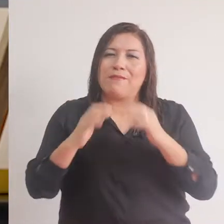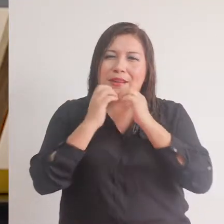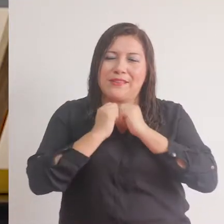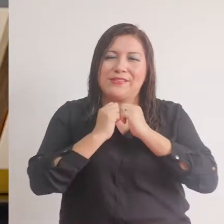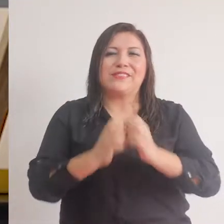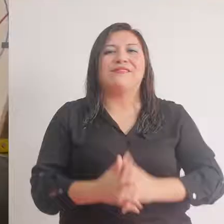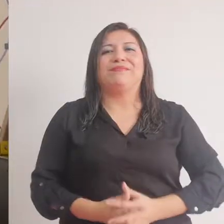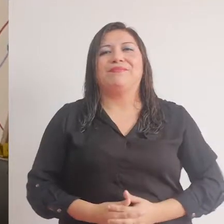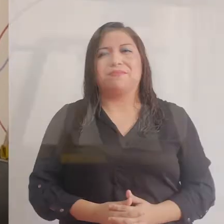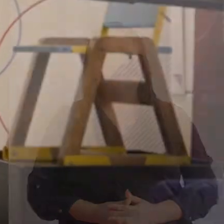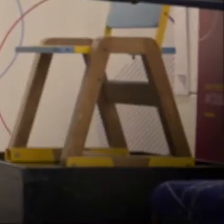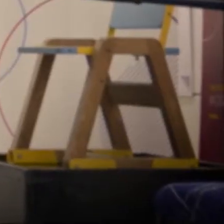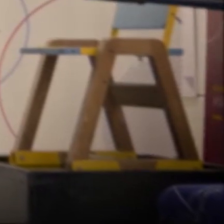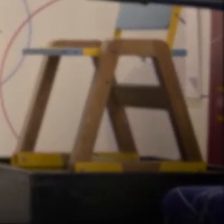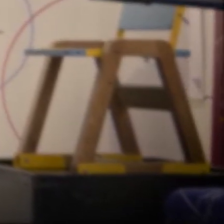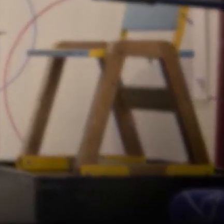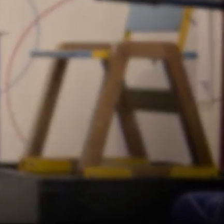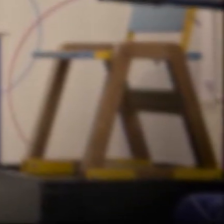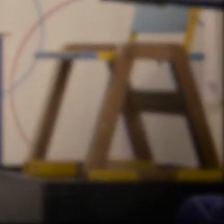importante y es valioso.